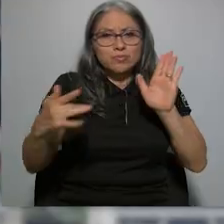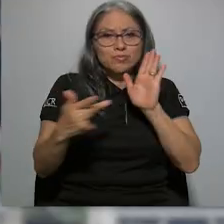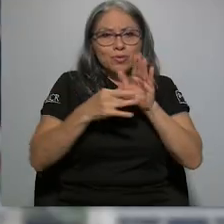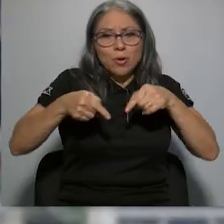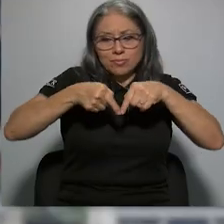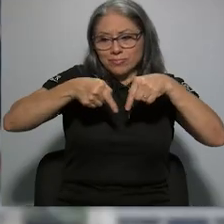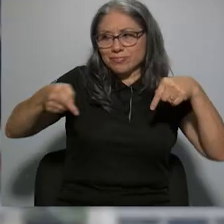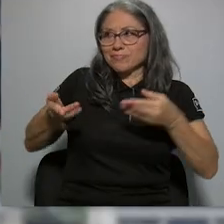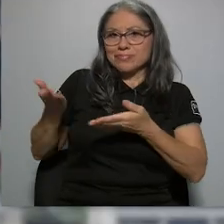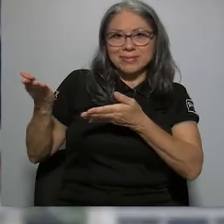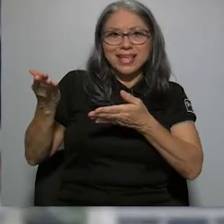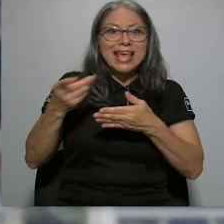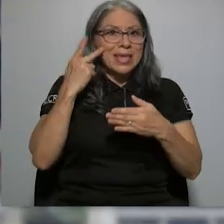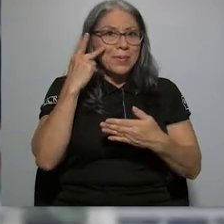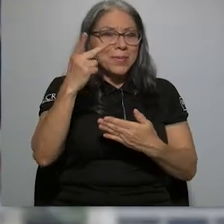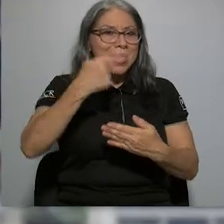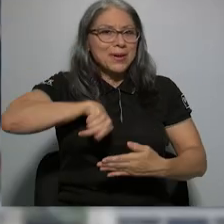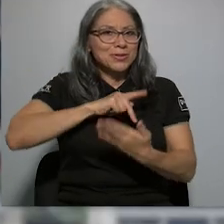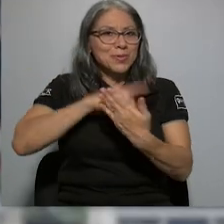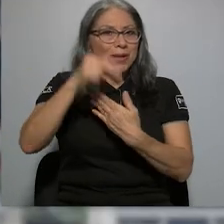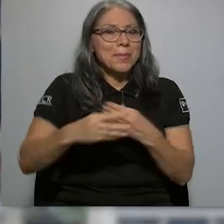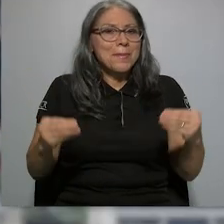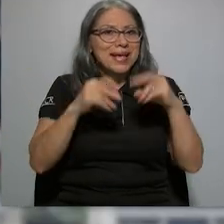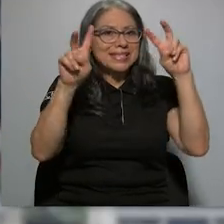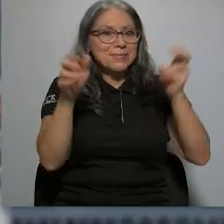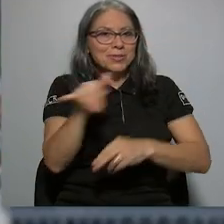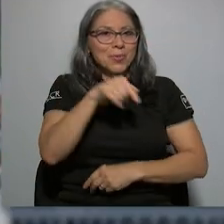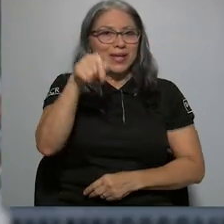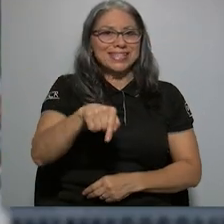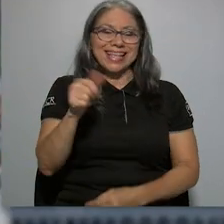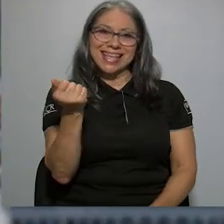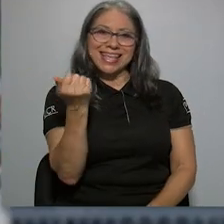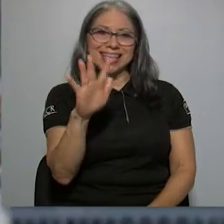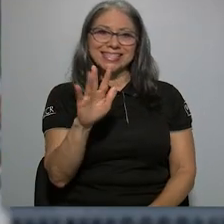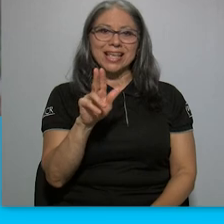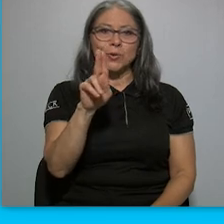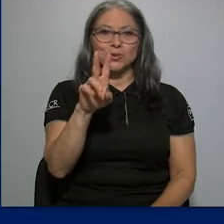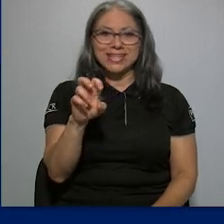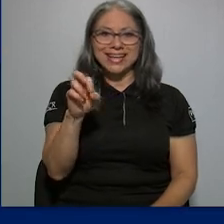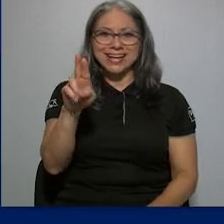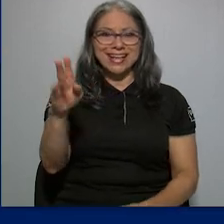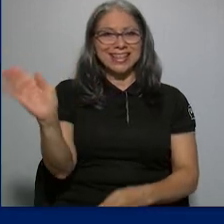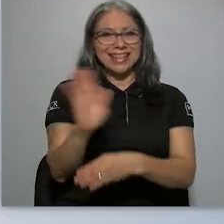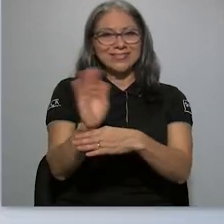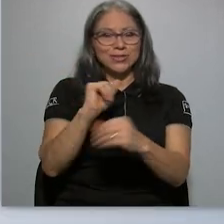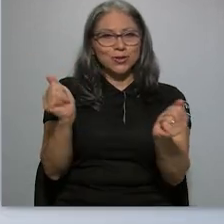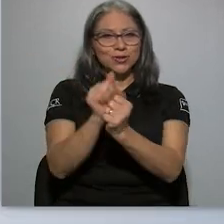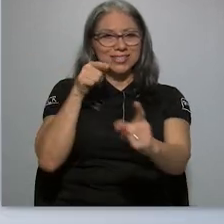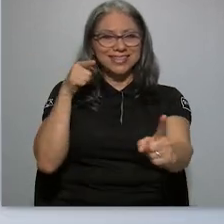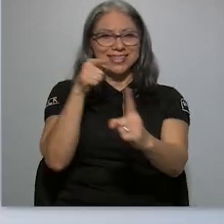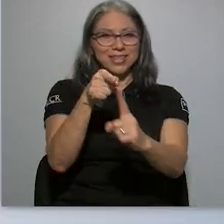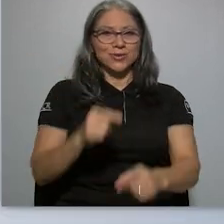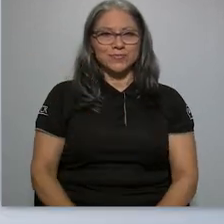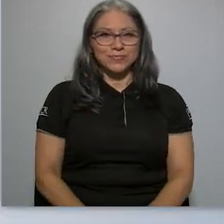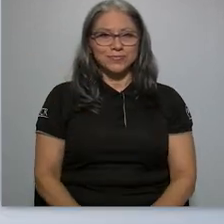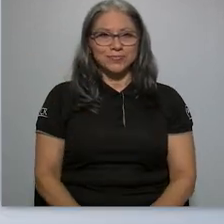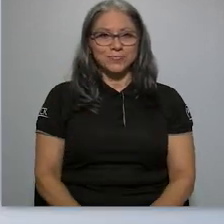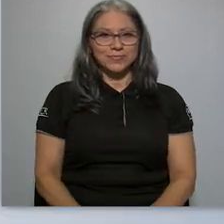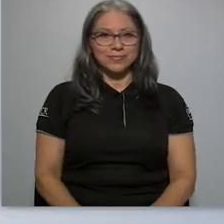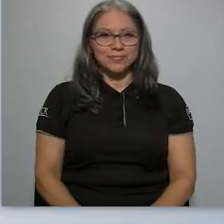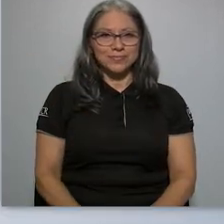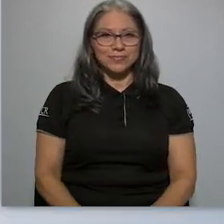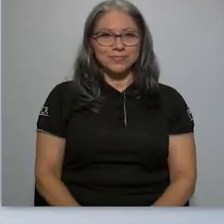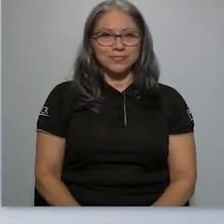siga nuestra programación para más contenidos como este, 15 UCR, Televisión Consentida.